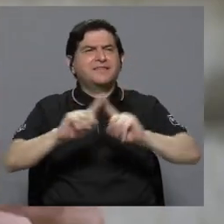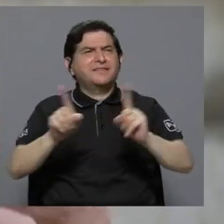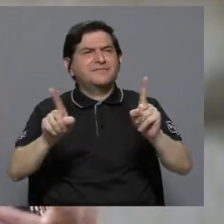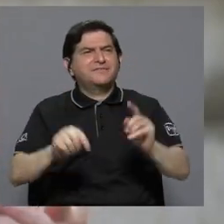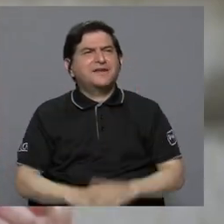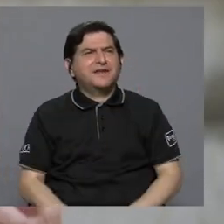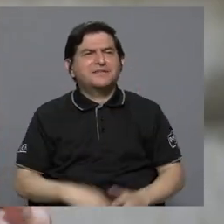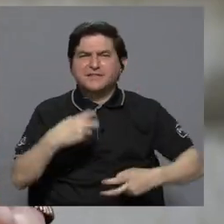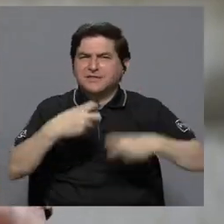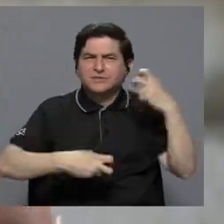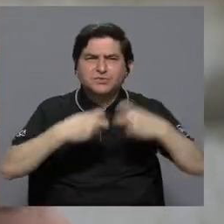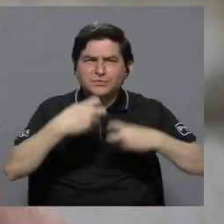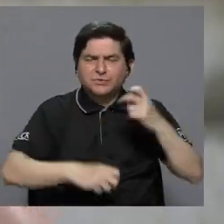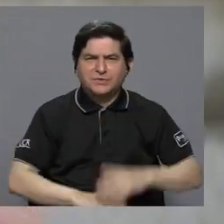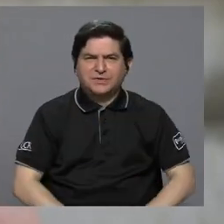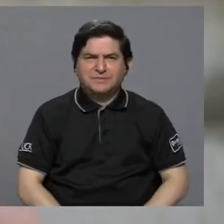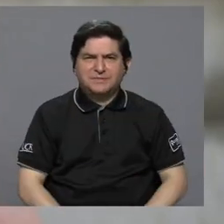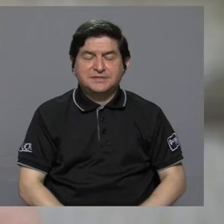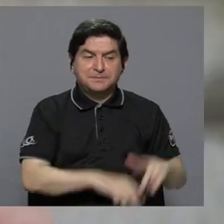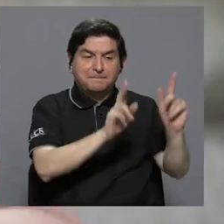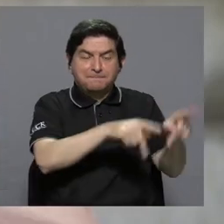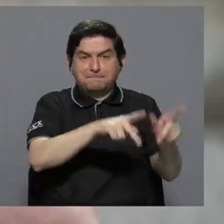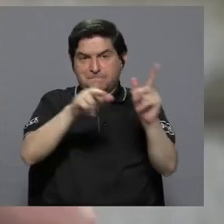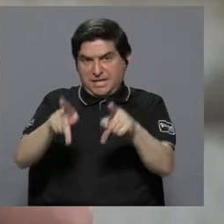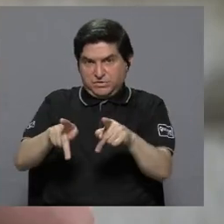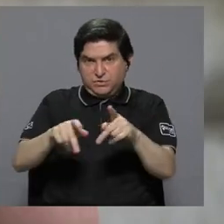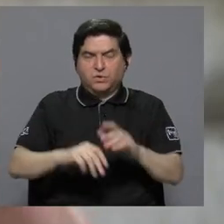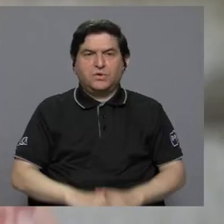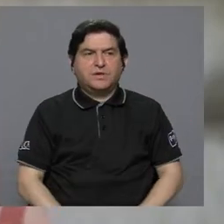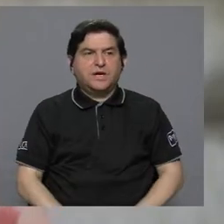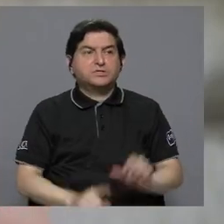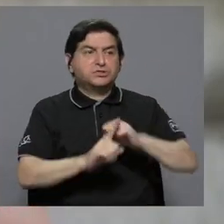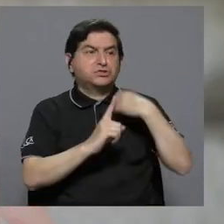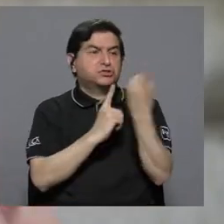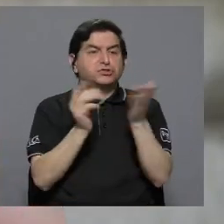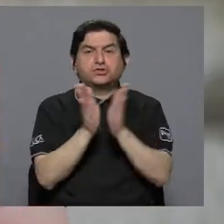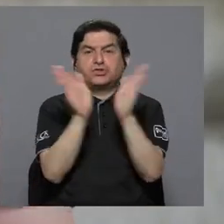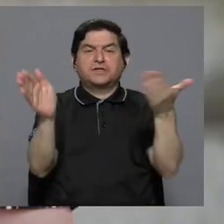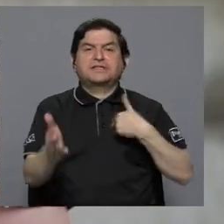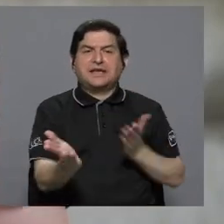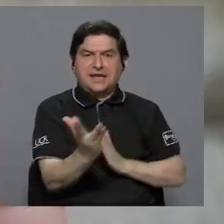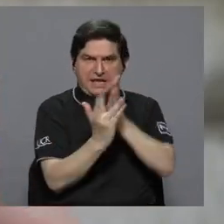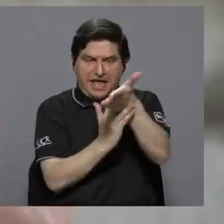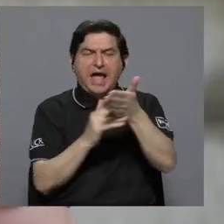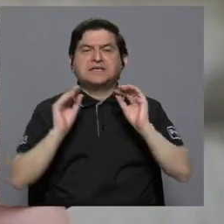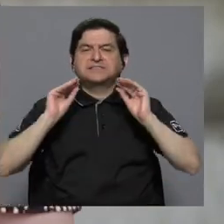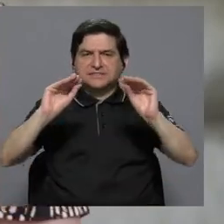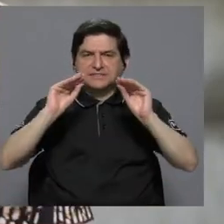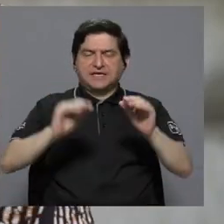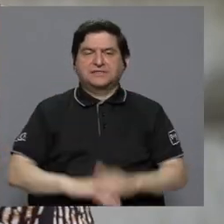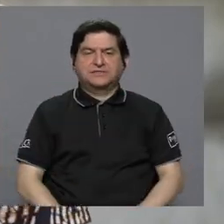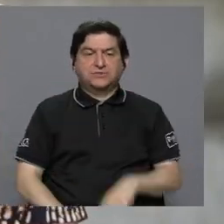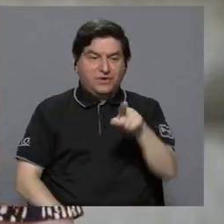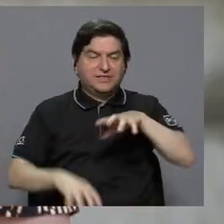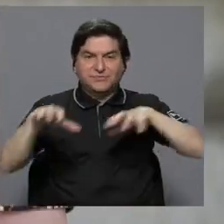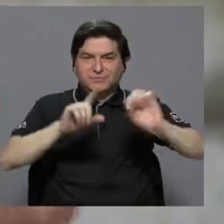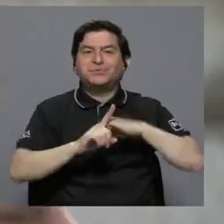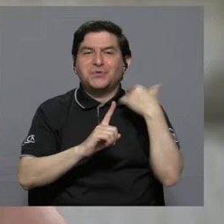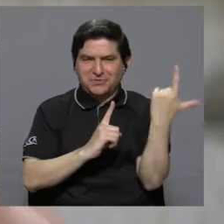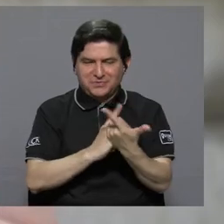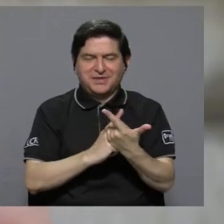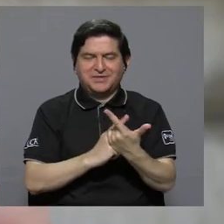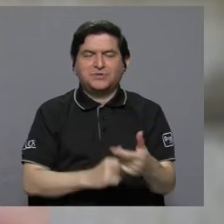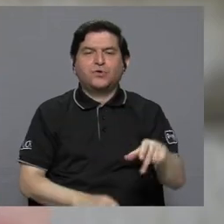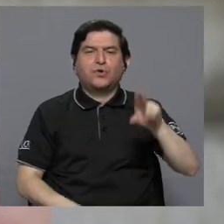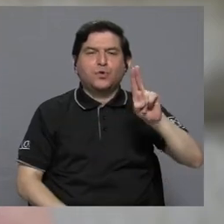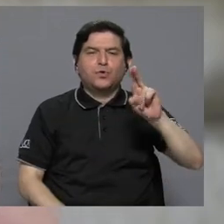problemas es que las personas, la sociedad en general, tenga acceso a la educación. Esto es movilidad social. Y